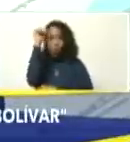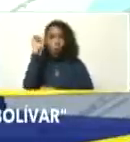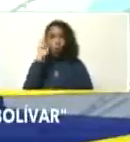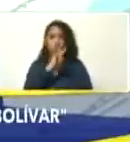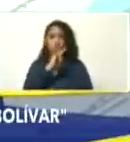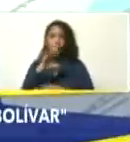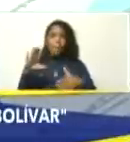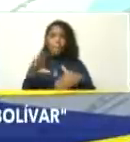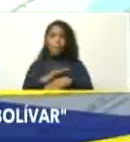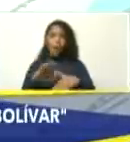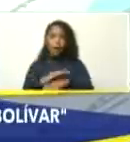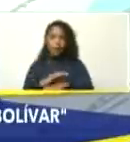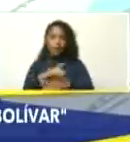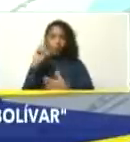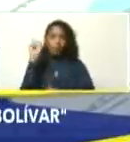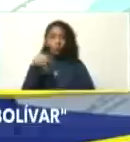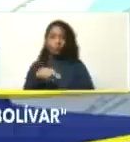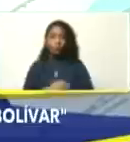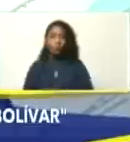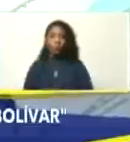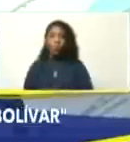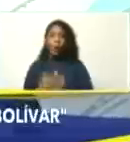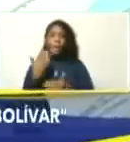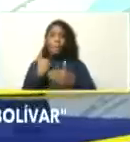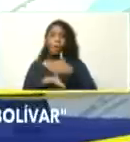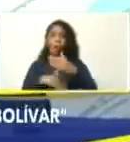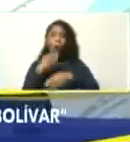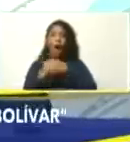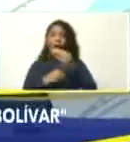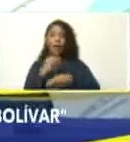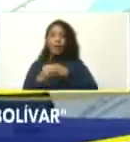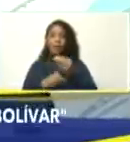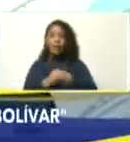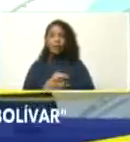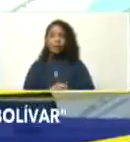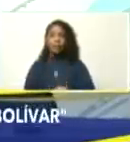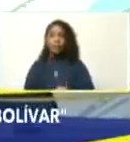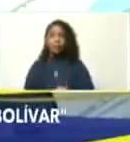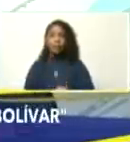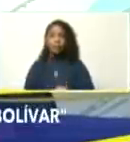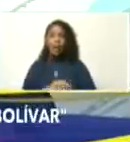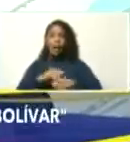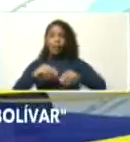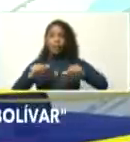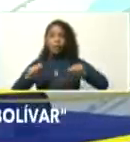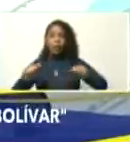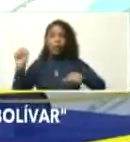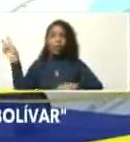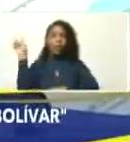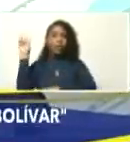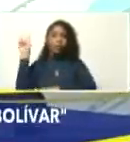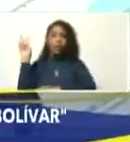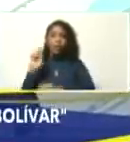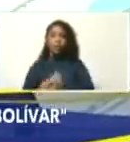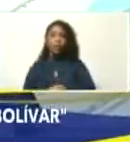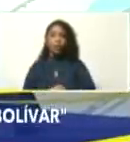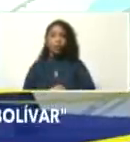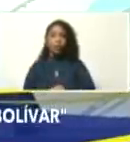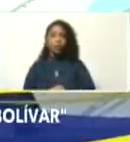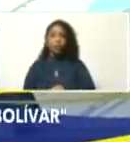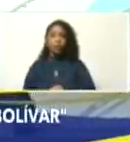y martes inclusive, vamos a tener sobre el territorio venezolano una